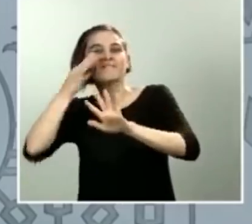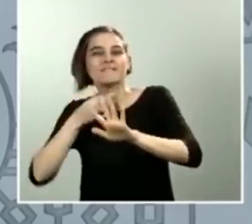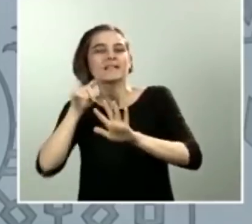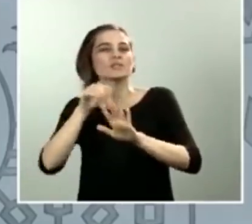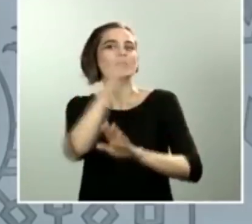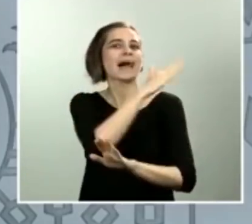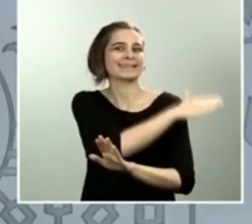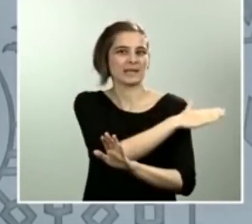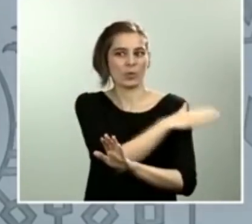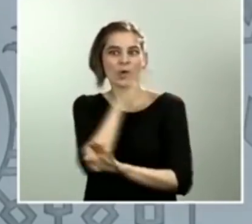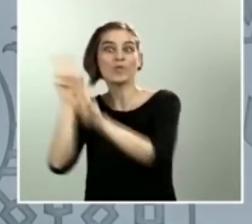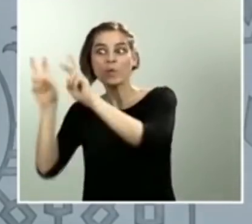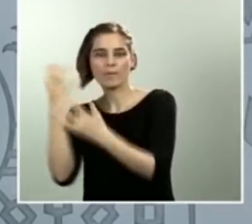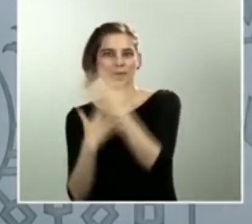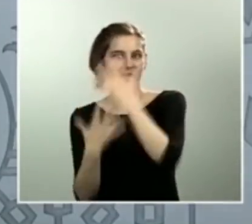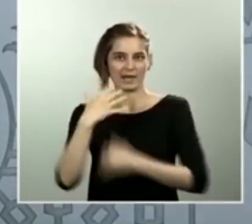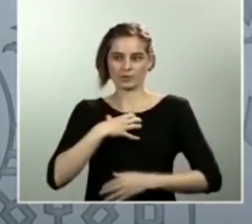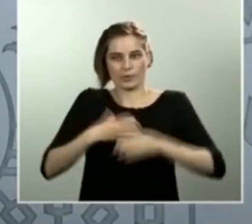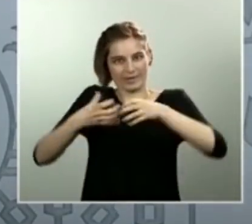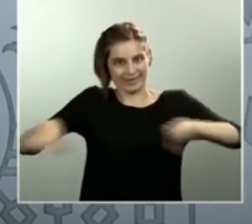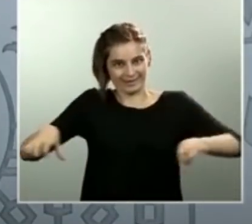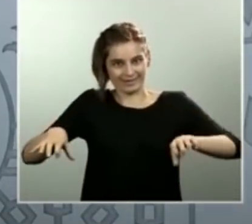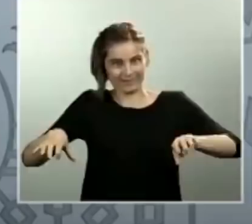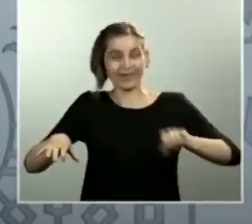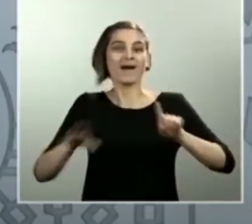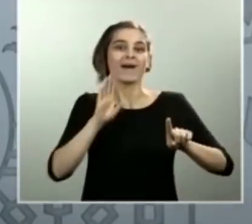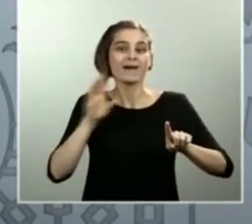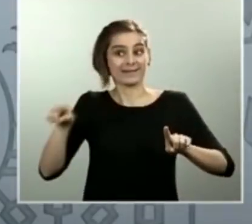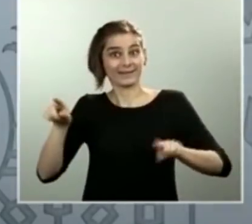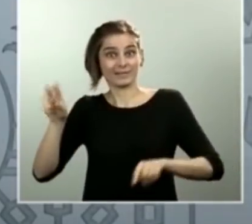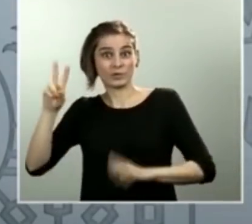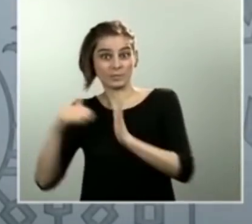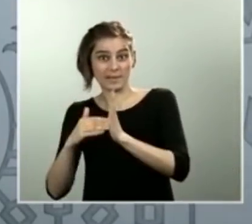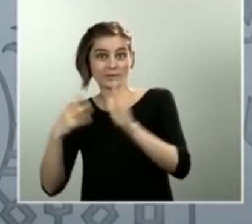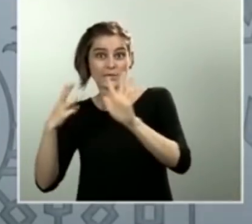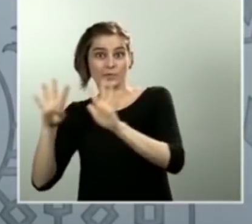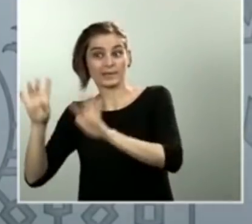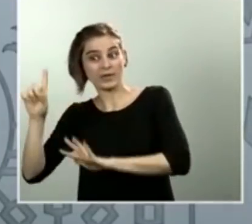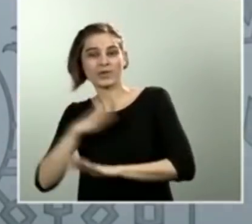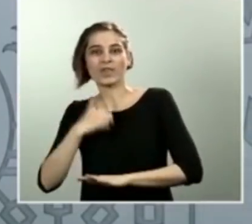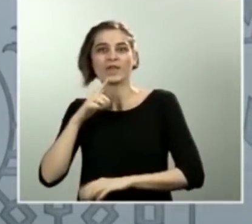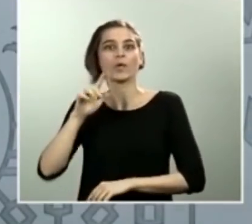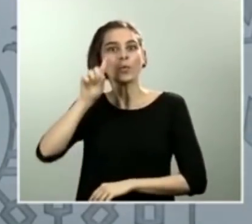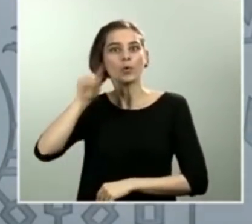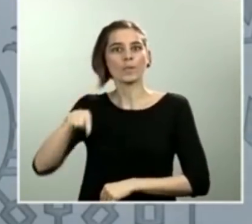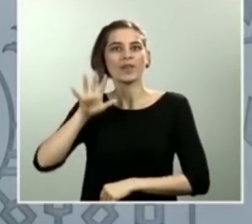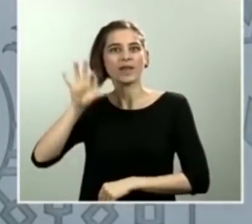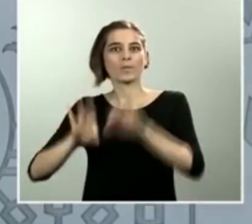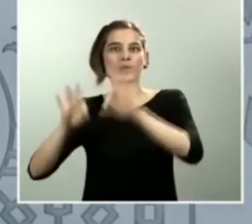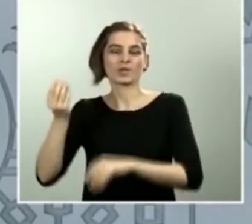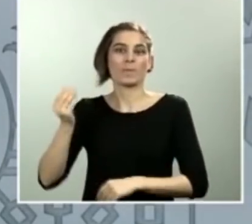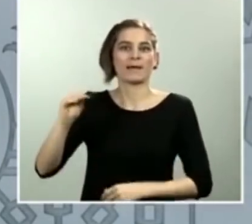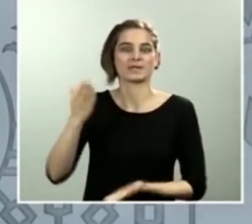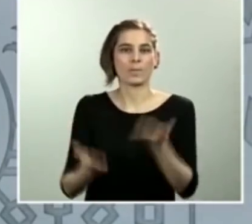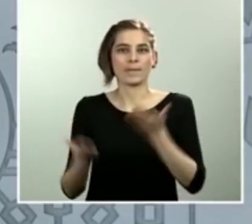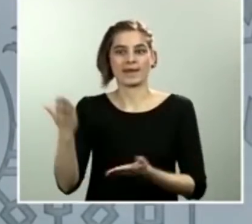Estos 2.881 casos nuevos implican un incremento de 1,5% respecto a los casos de